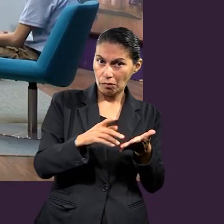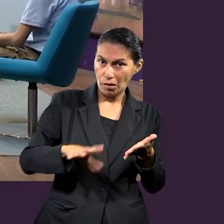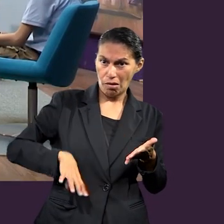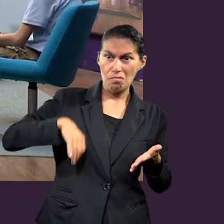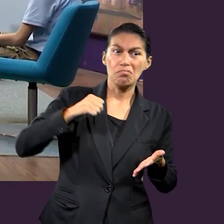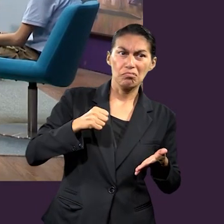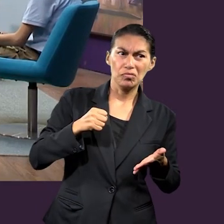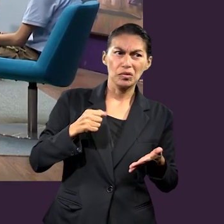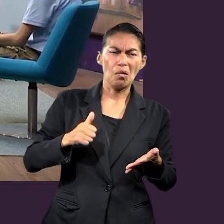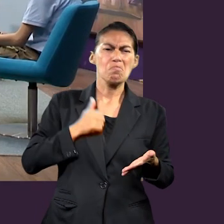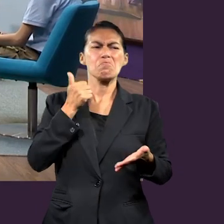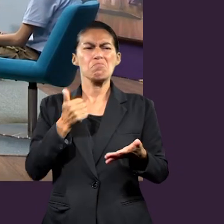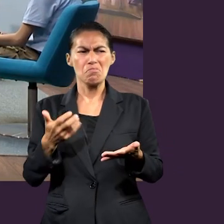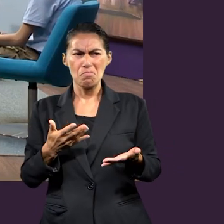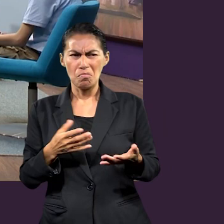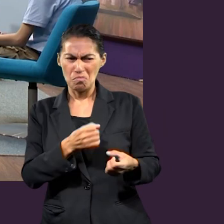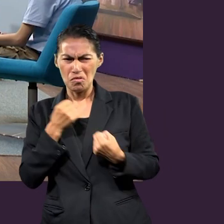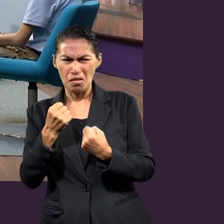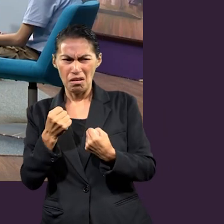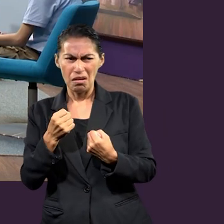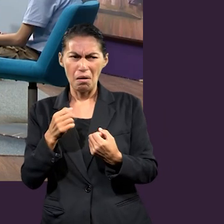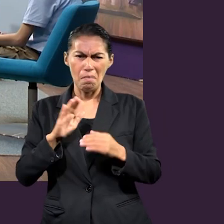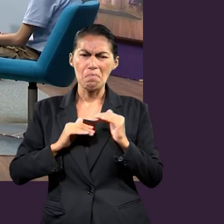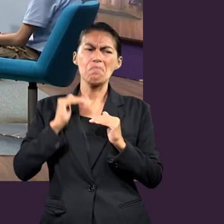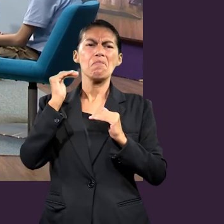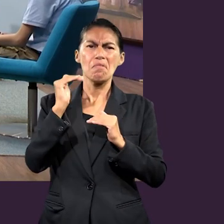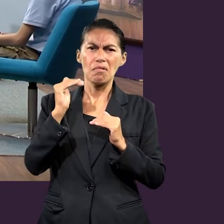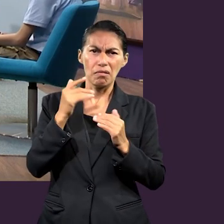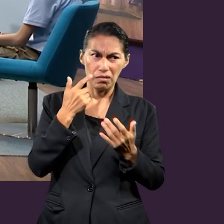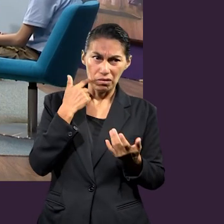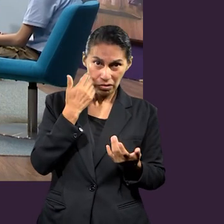un abuso de poder.